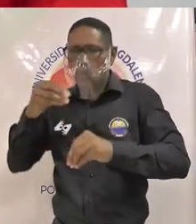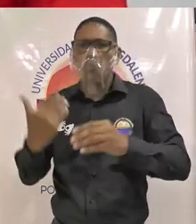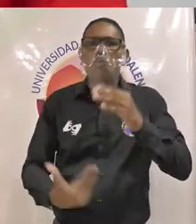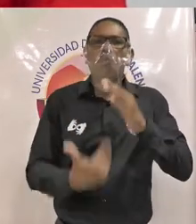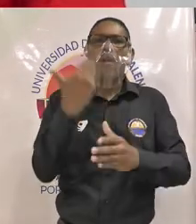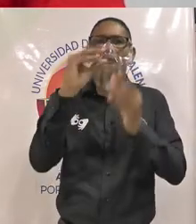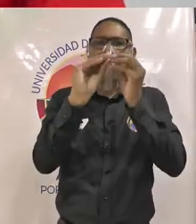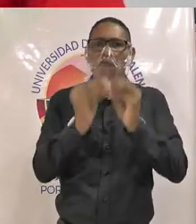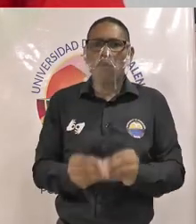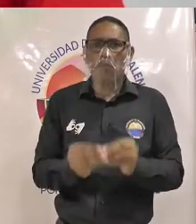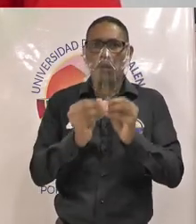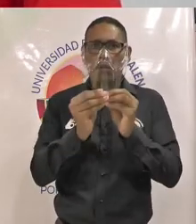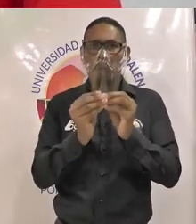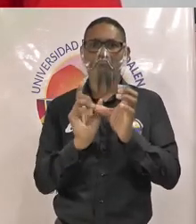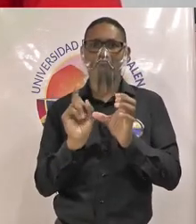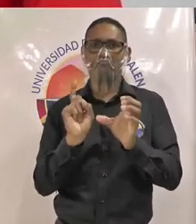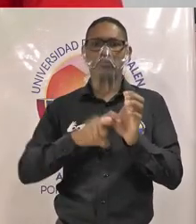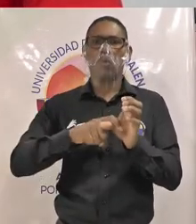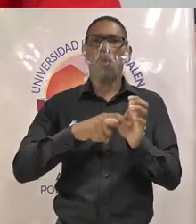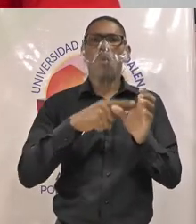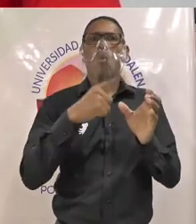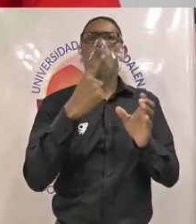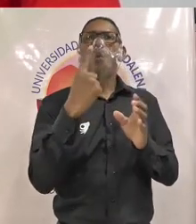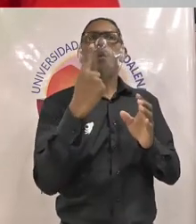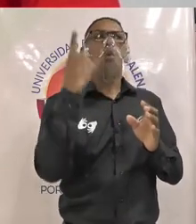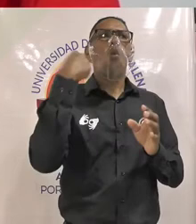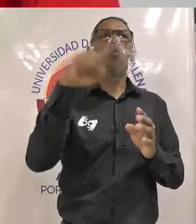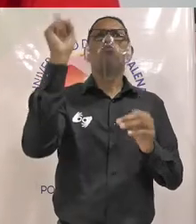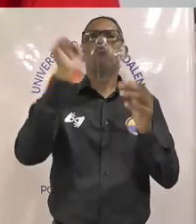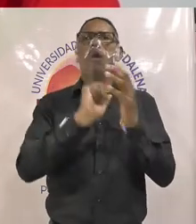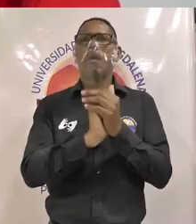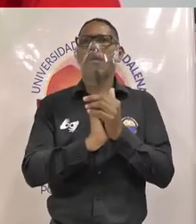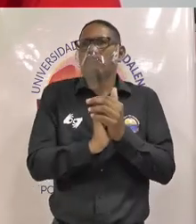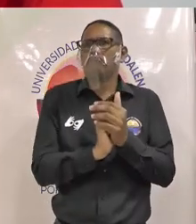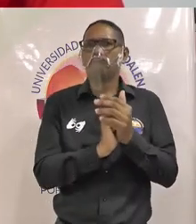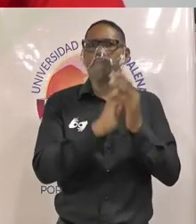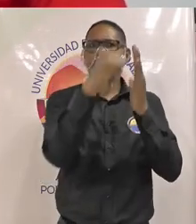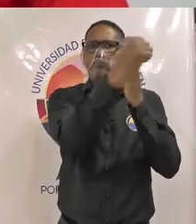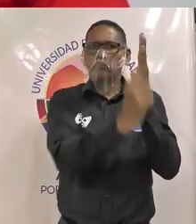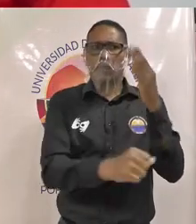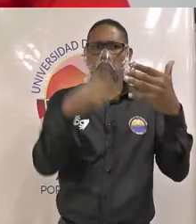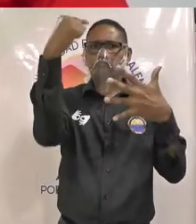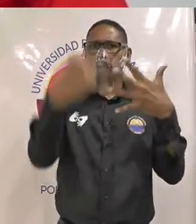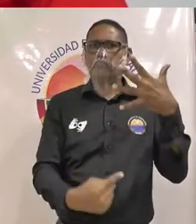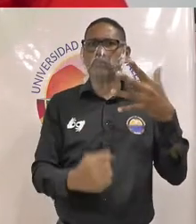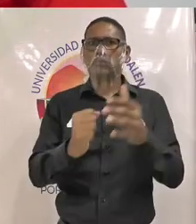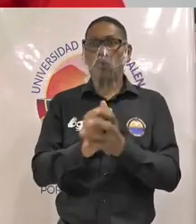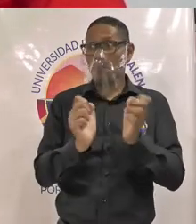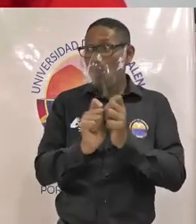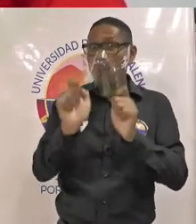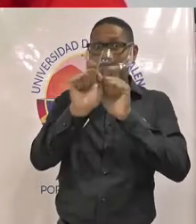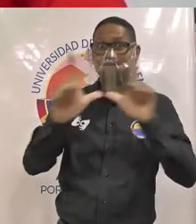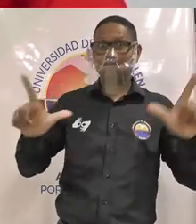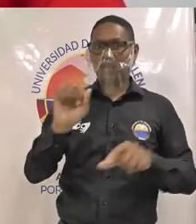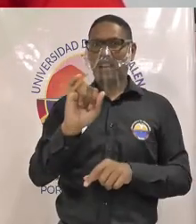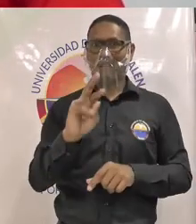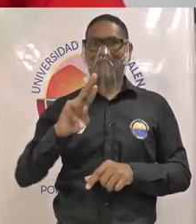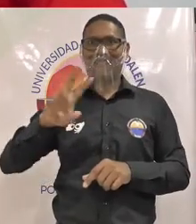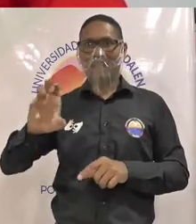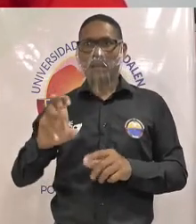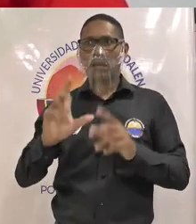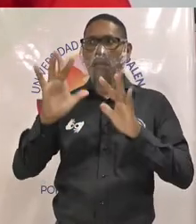matrícula académica y que no se haga un solo programa en un día sino que pues tengamos un tiempo para que esta plataforma no